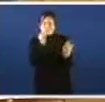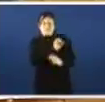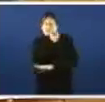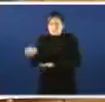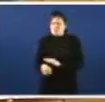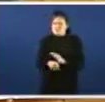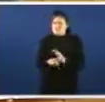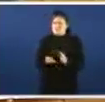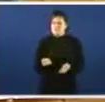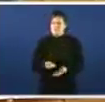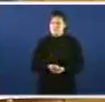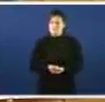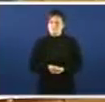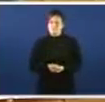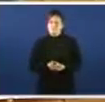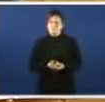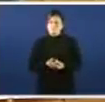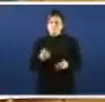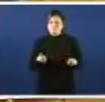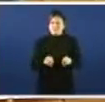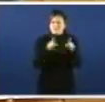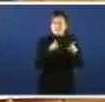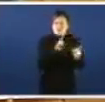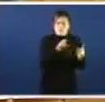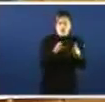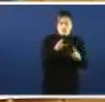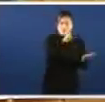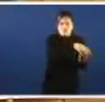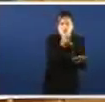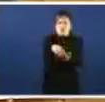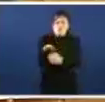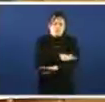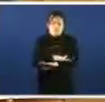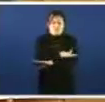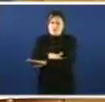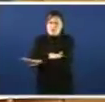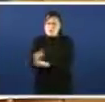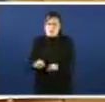especificas que faga nos regulamentos calquer órgano de goberno de calquer institución política.